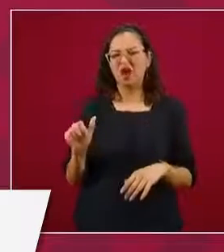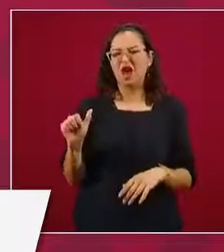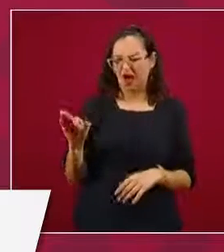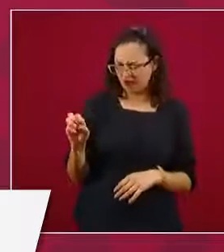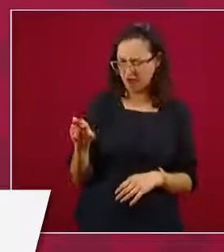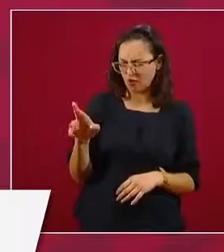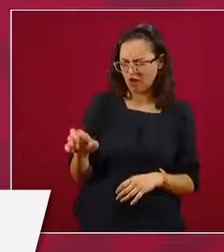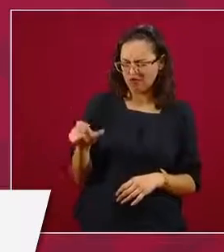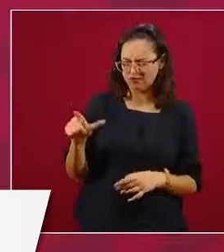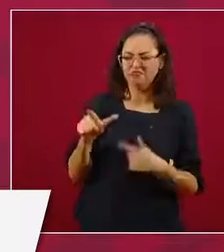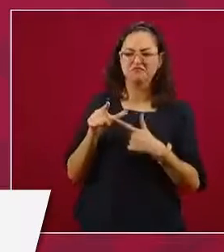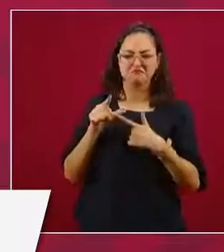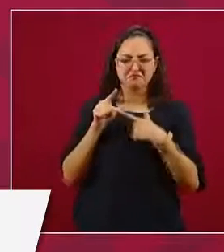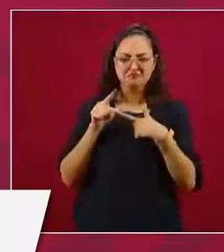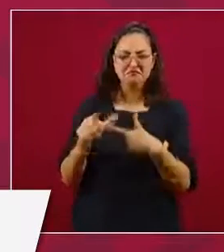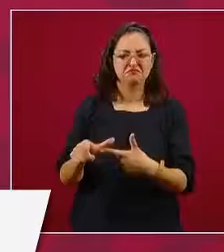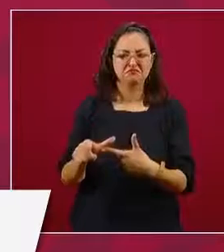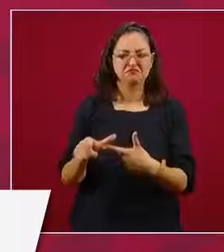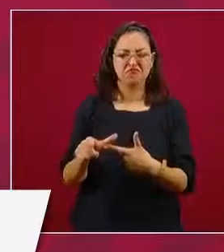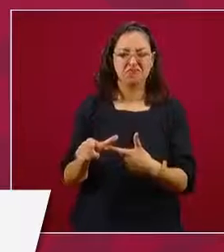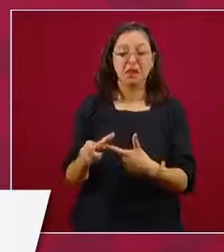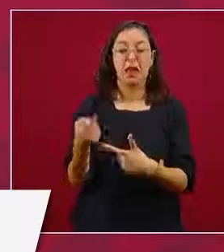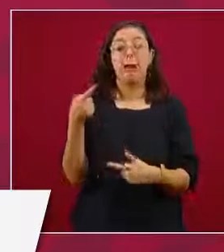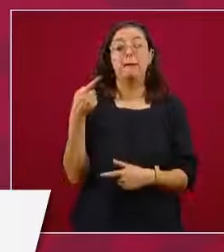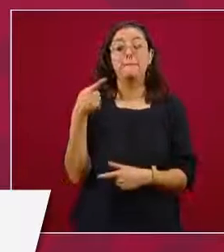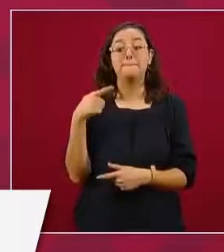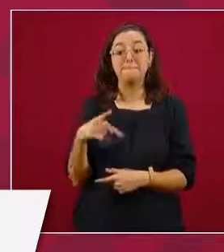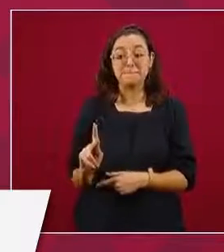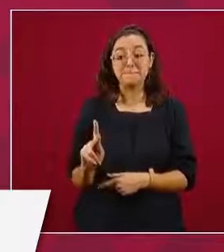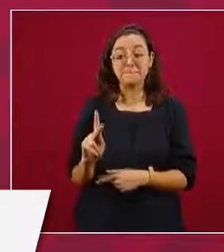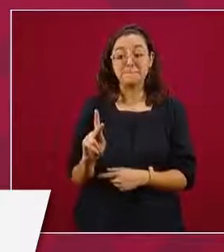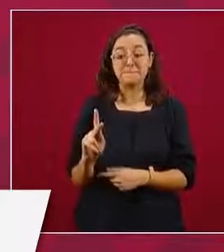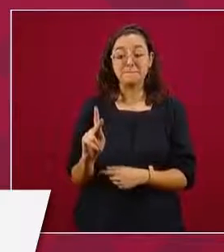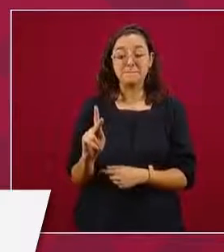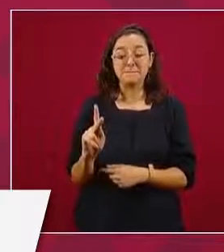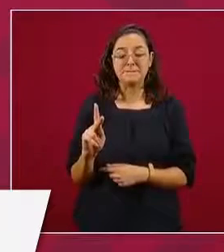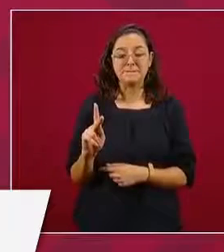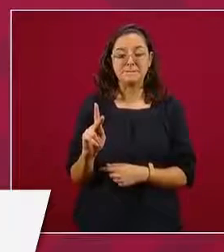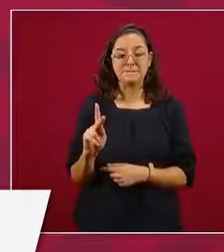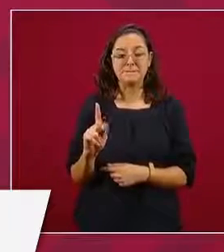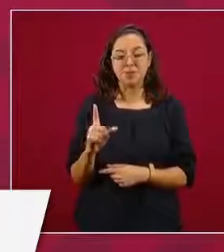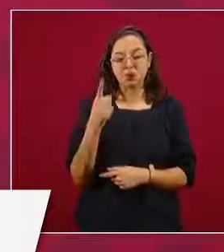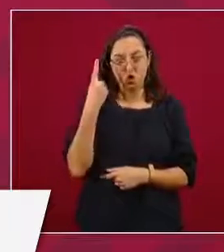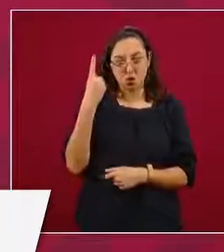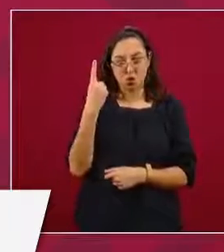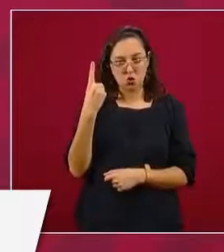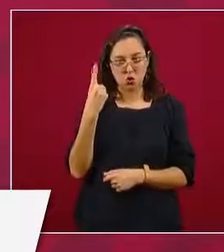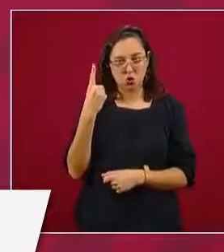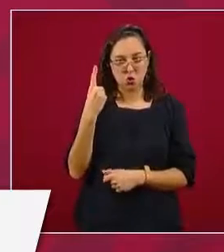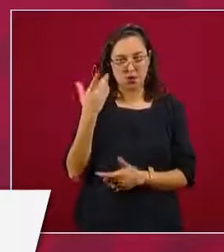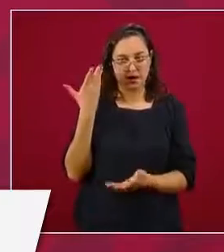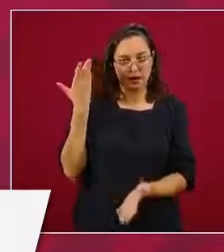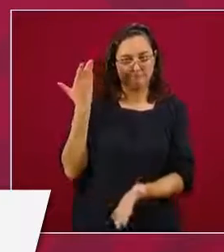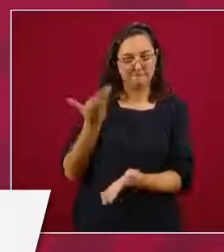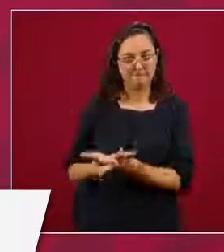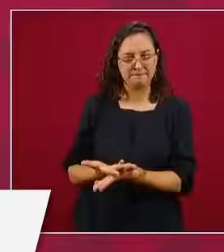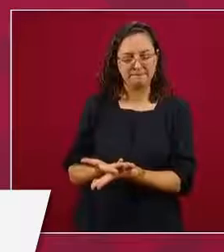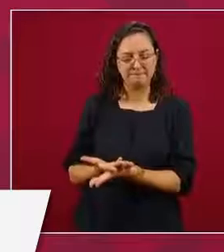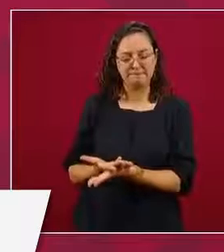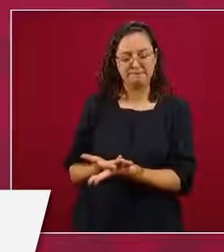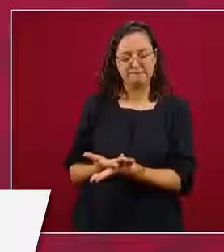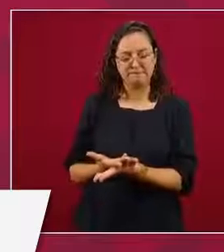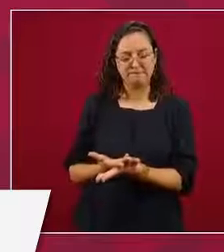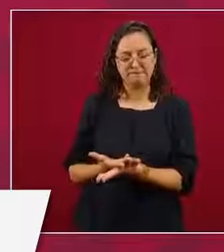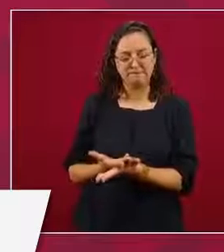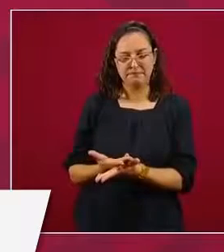con una condición que creo